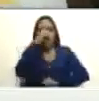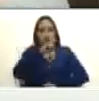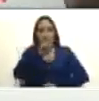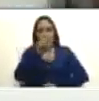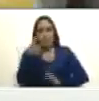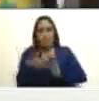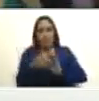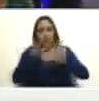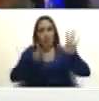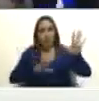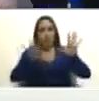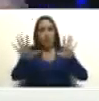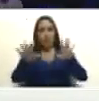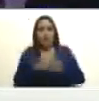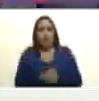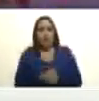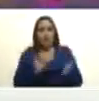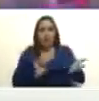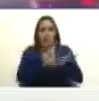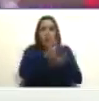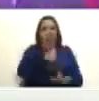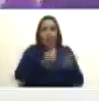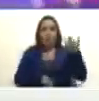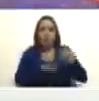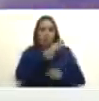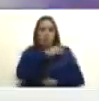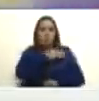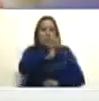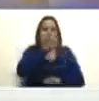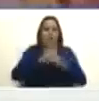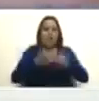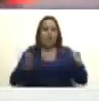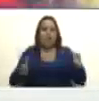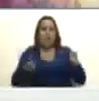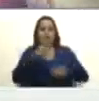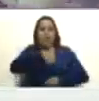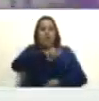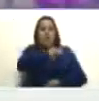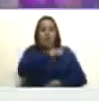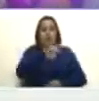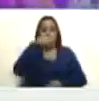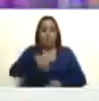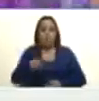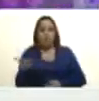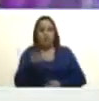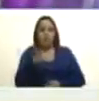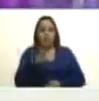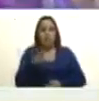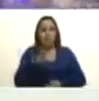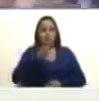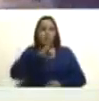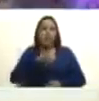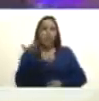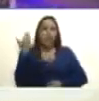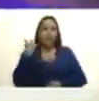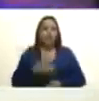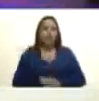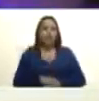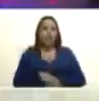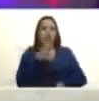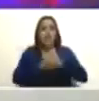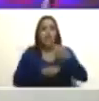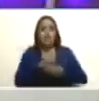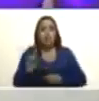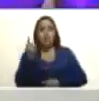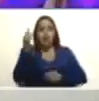echó al último capitán general del imperio español y estableció la